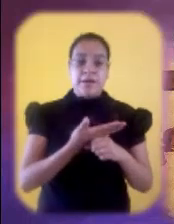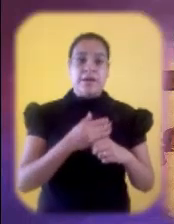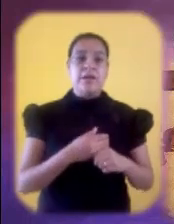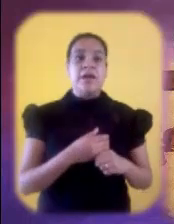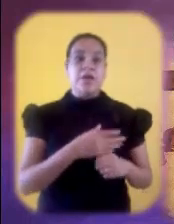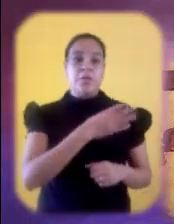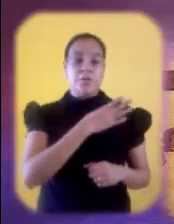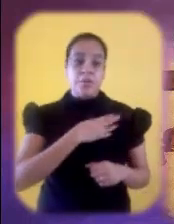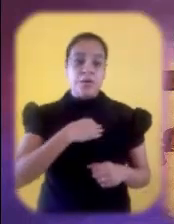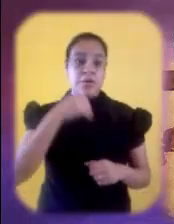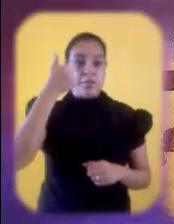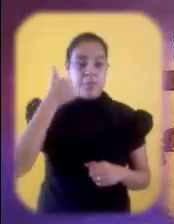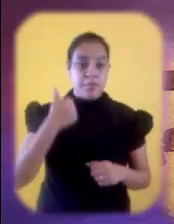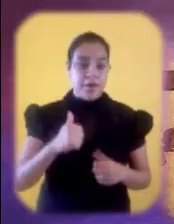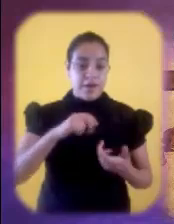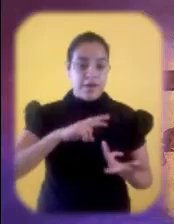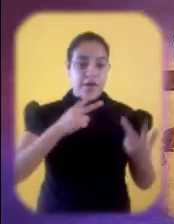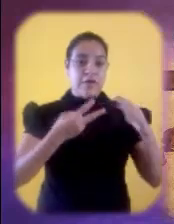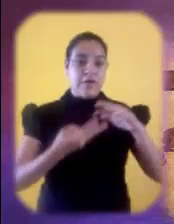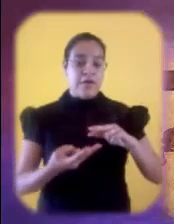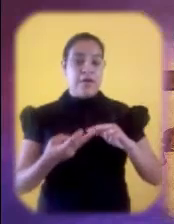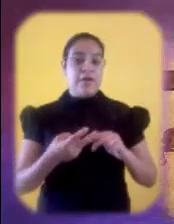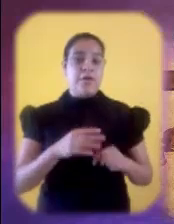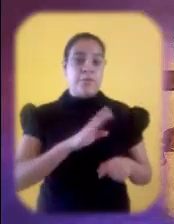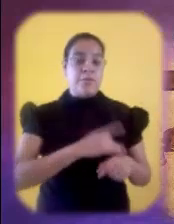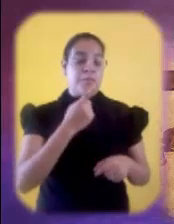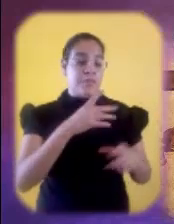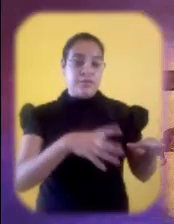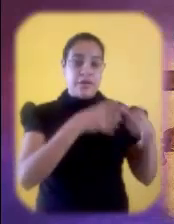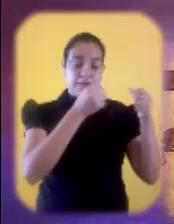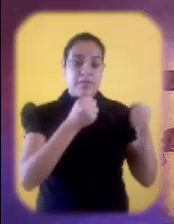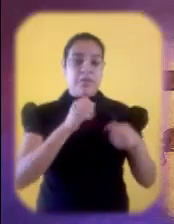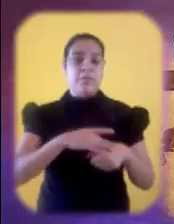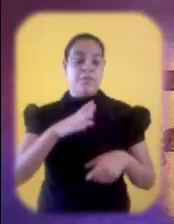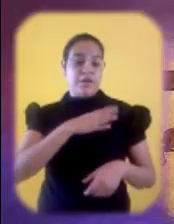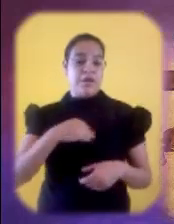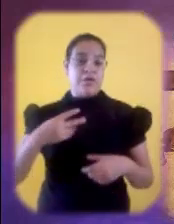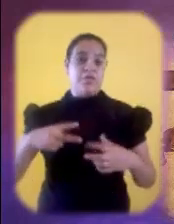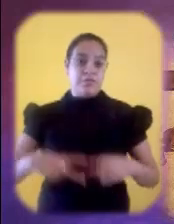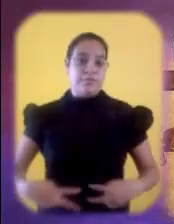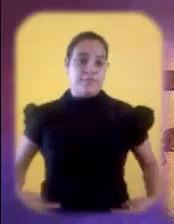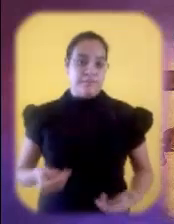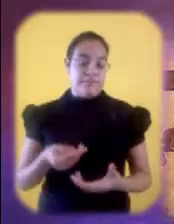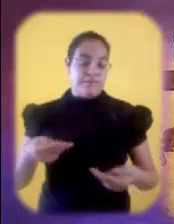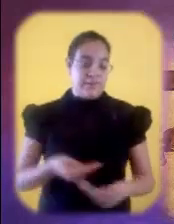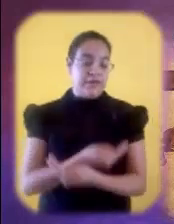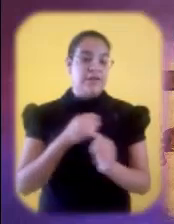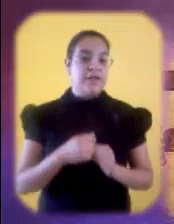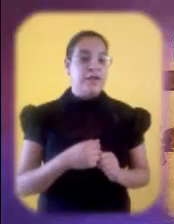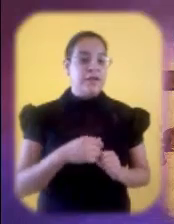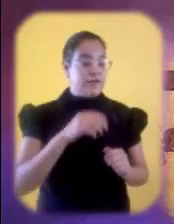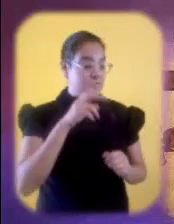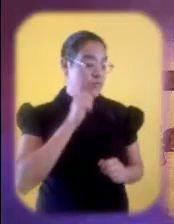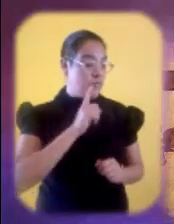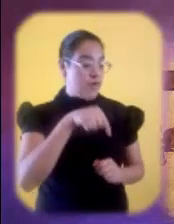consuelo de su madre y el cambio de un hijo pecador y redimido por el hijo de sus entrañas. Mujer,